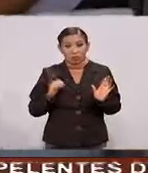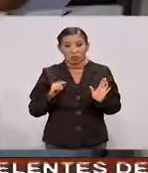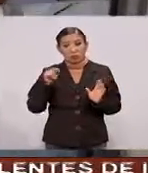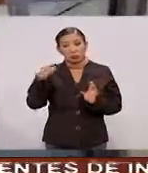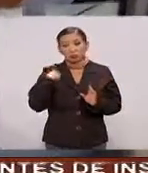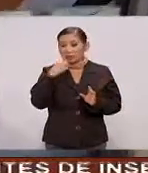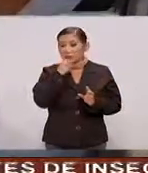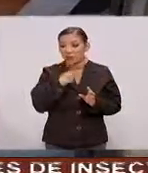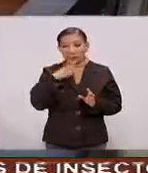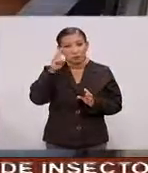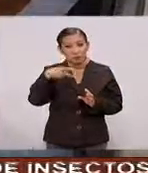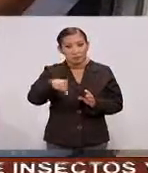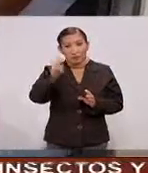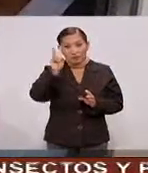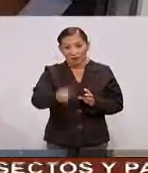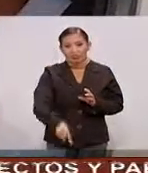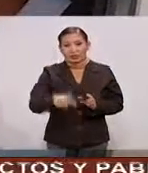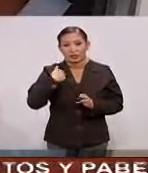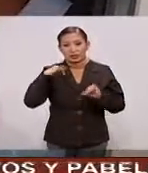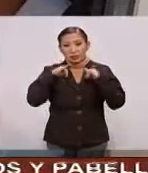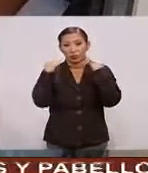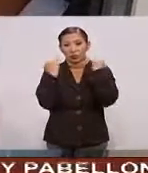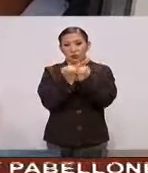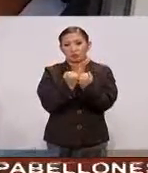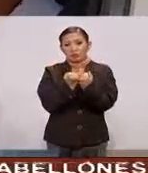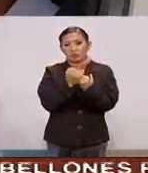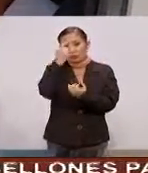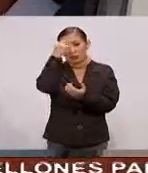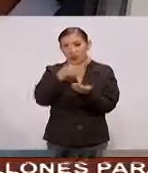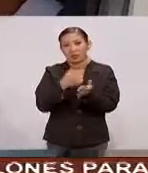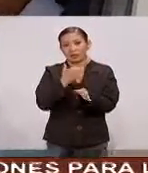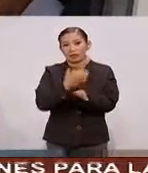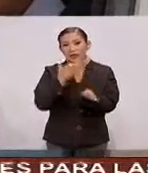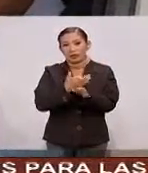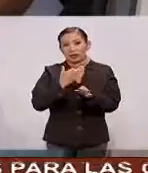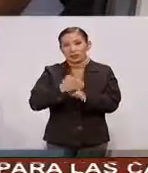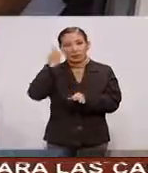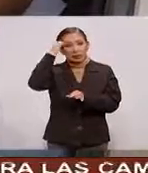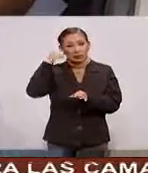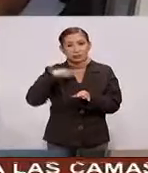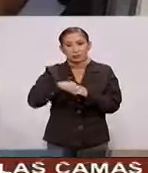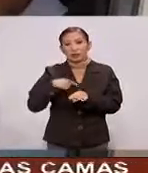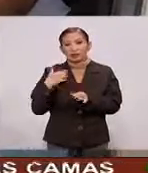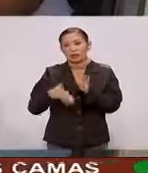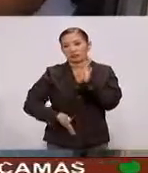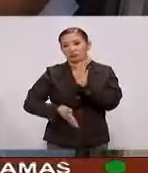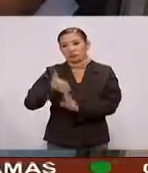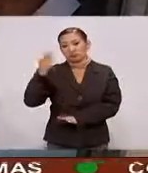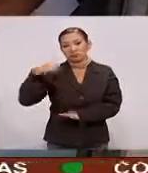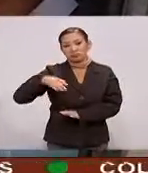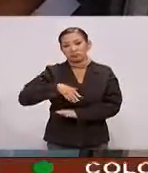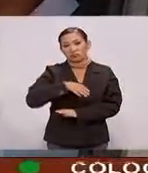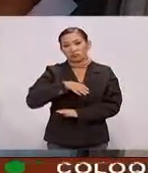otra, ¿no? Pero justo tengo esta junta Y yo creo que me conviene ahorita Estacionarme aquí Y ya irme en